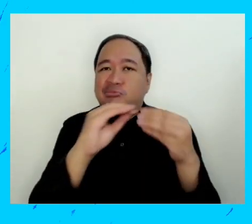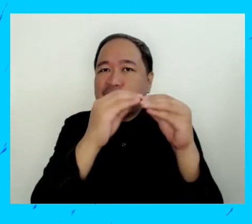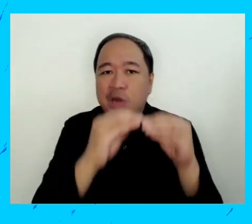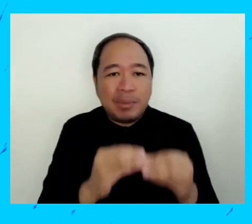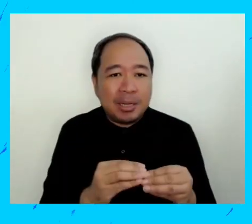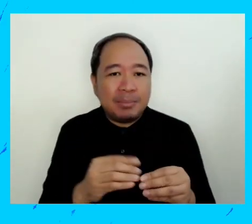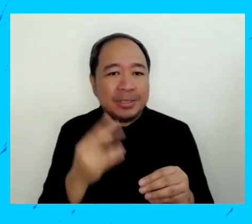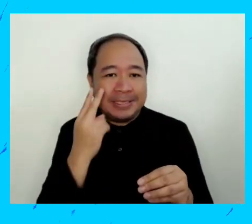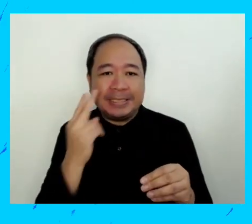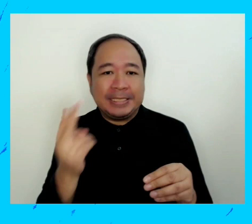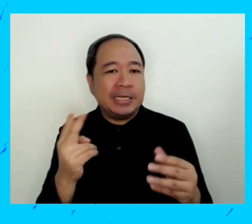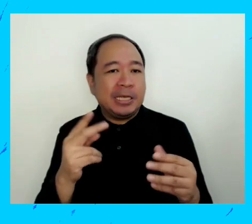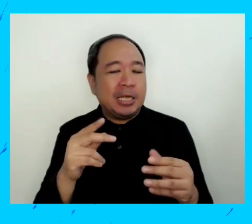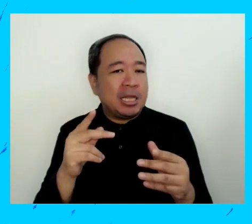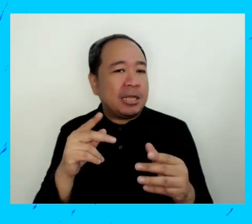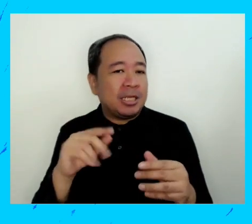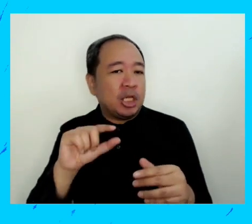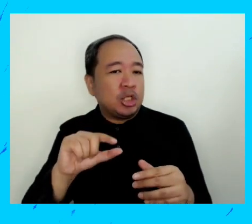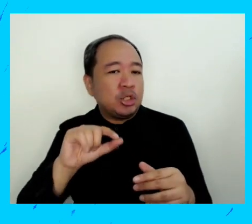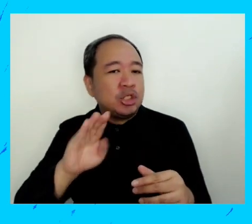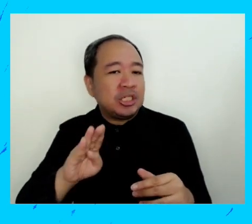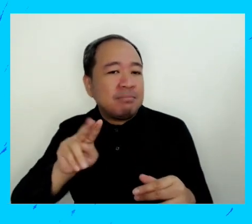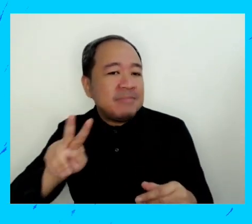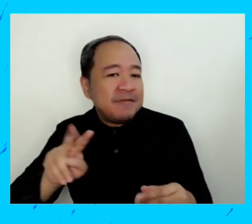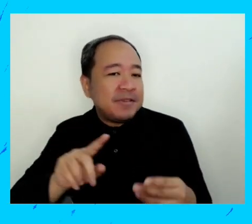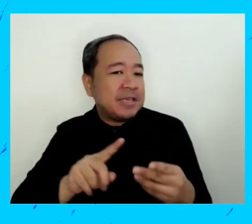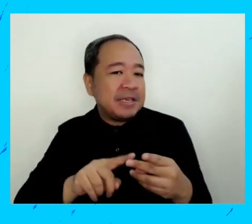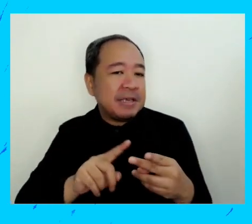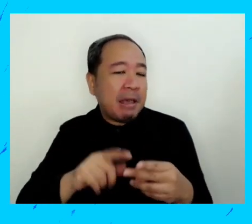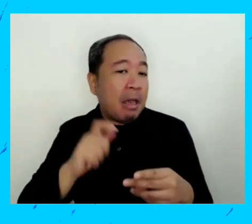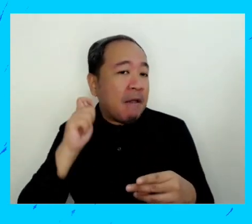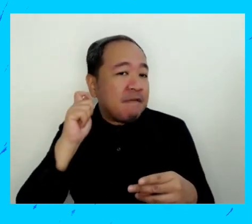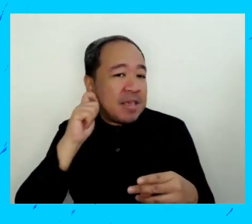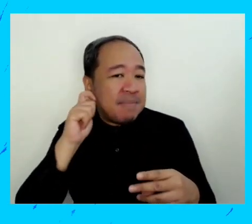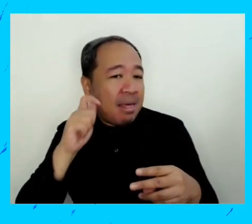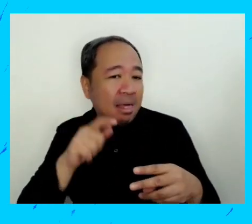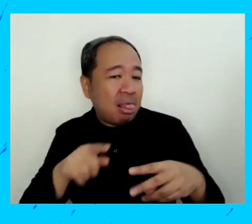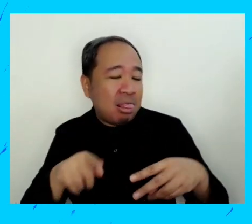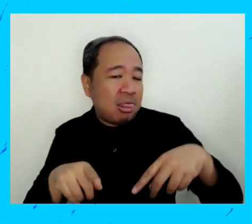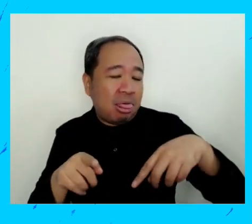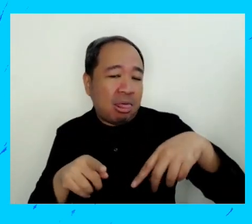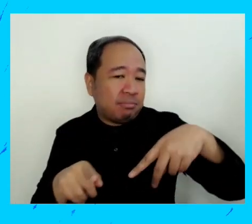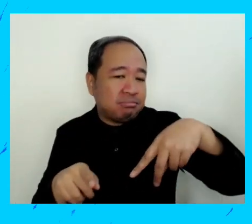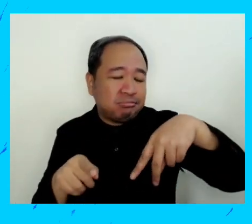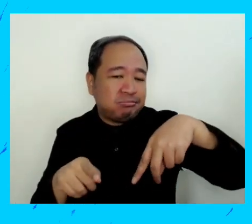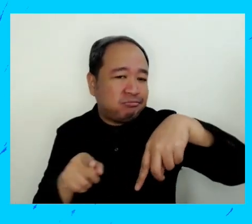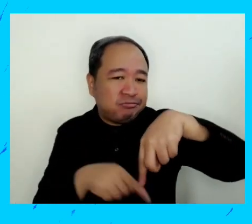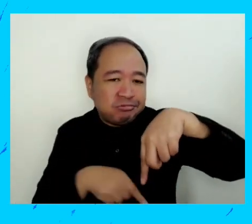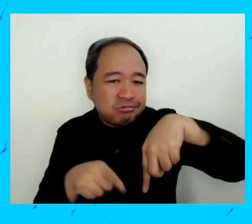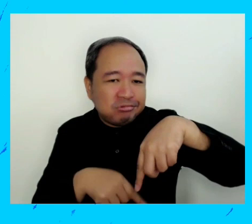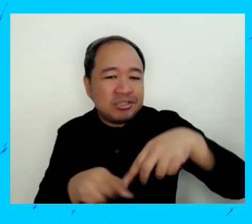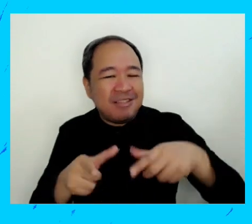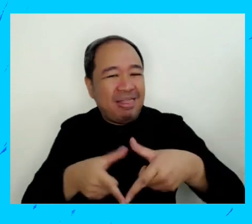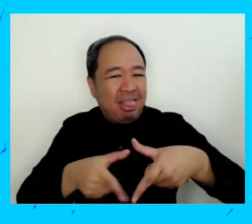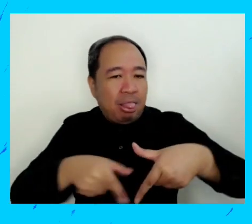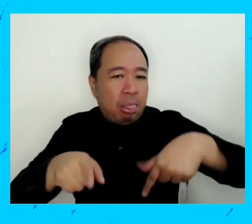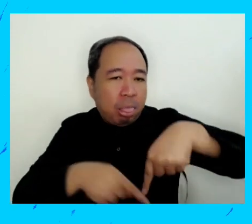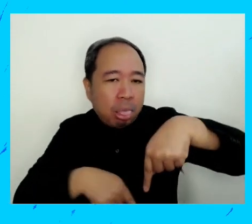de violencia basado en género. Tenemos mutilación